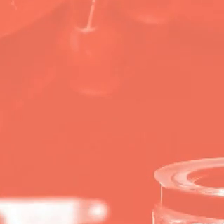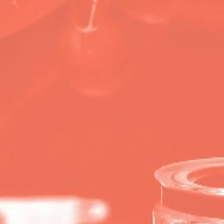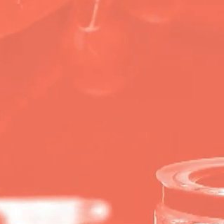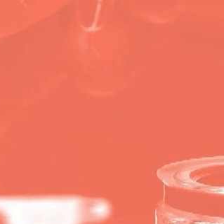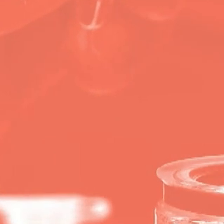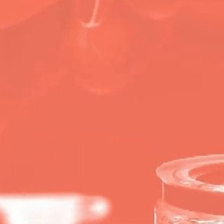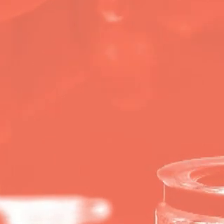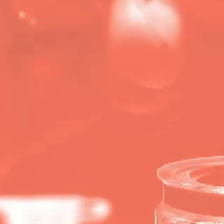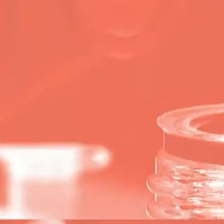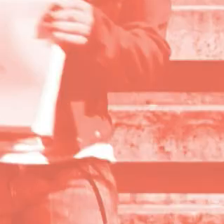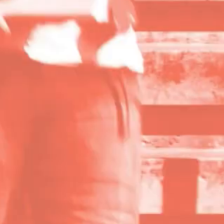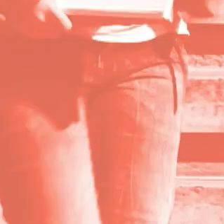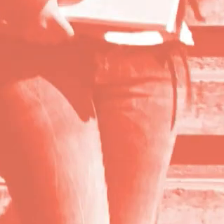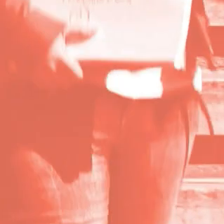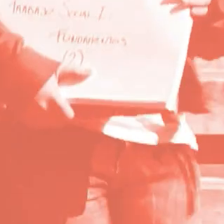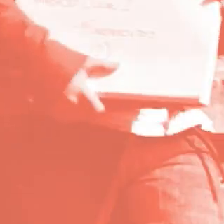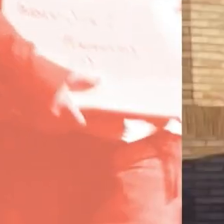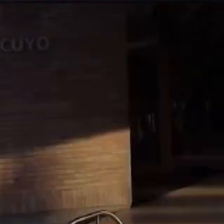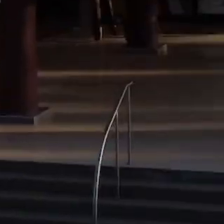¡Gracias! ¡Gracias!